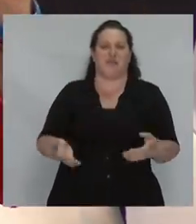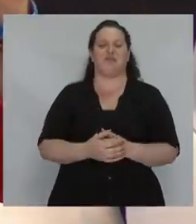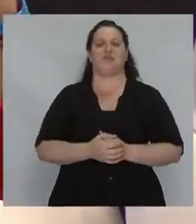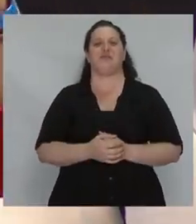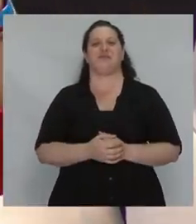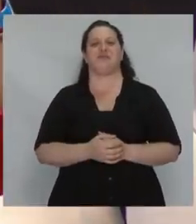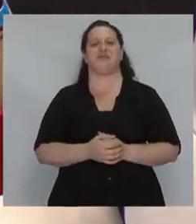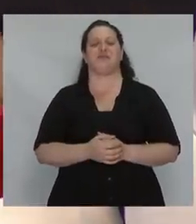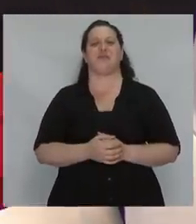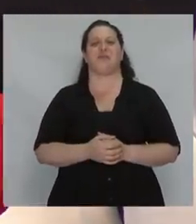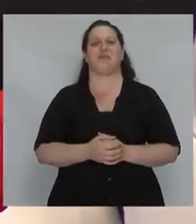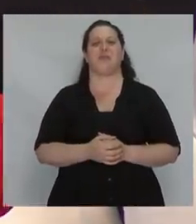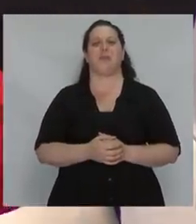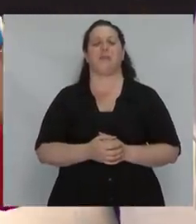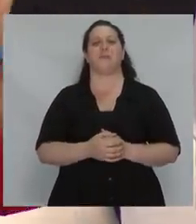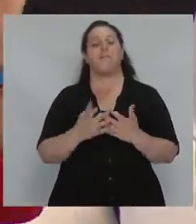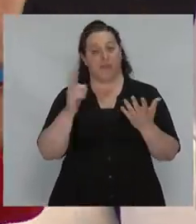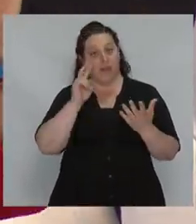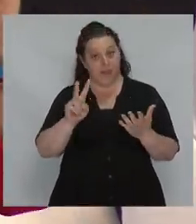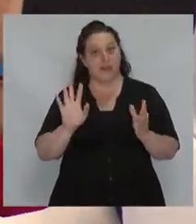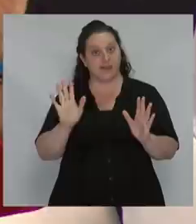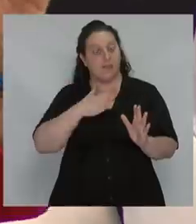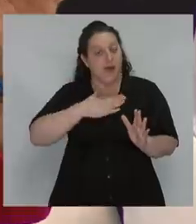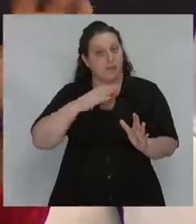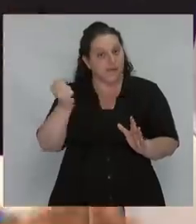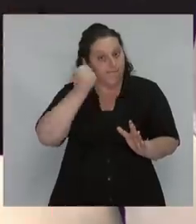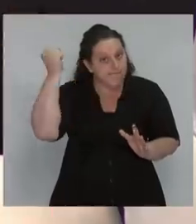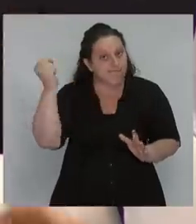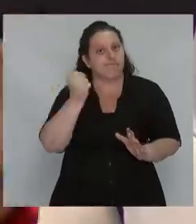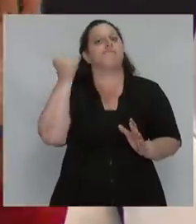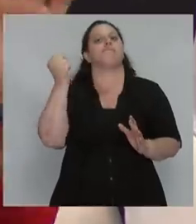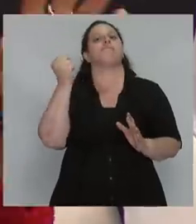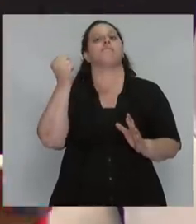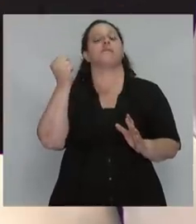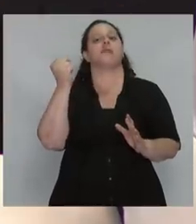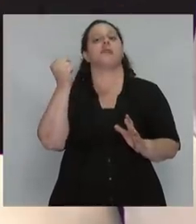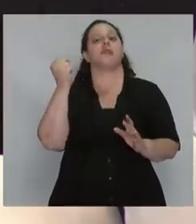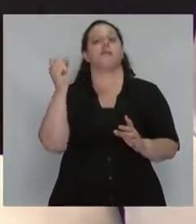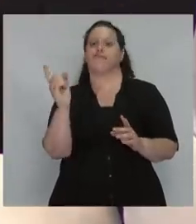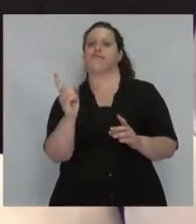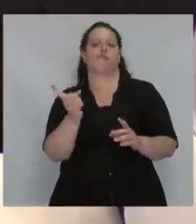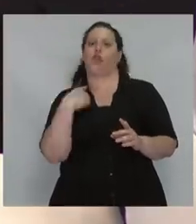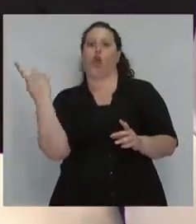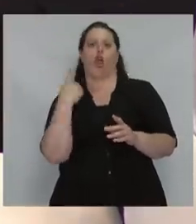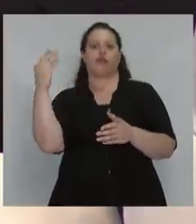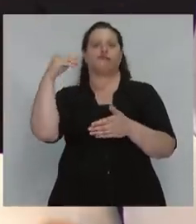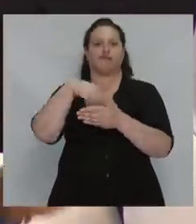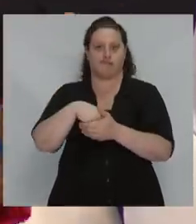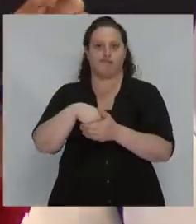Pero, fijaos, que creo que es muy relevante. Y eso nos compete absolutamente a todos nosotros.